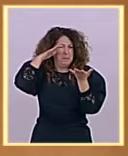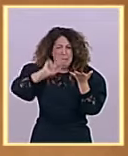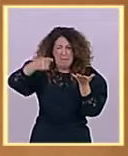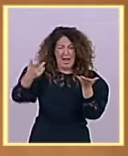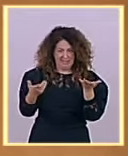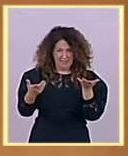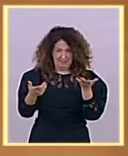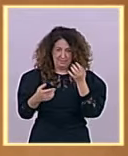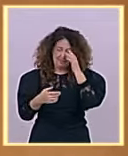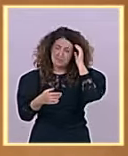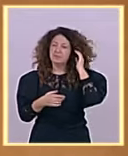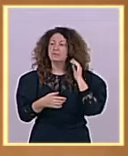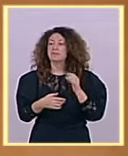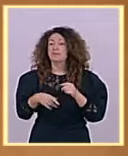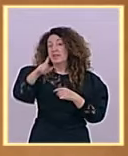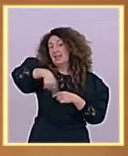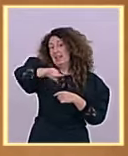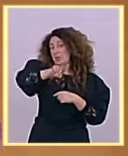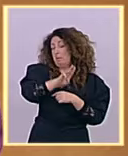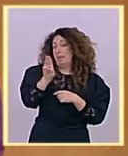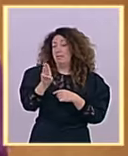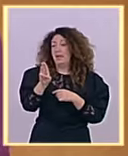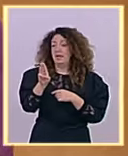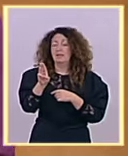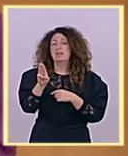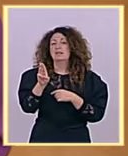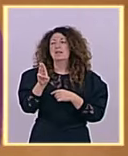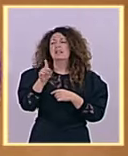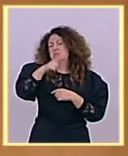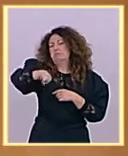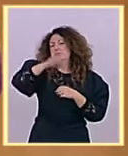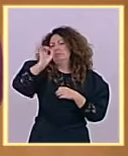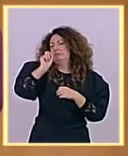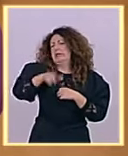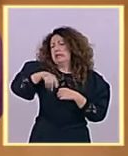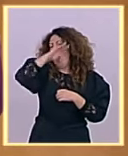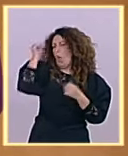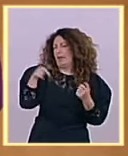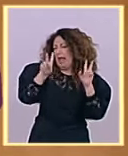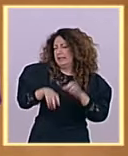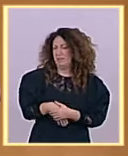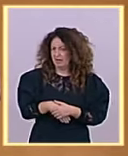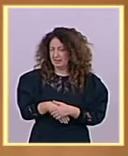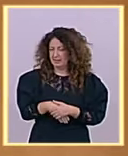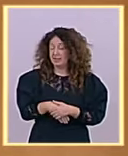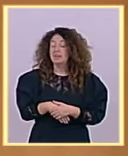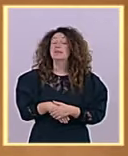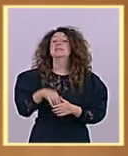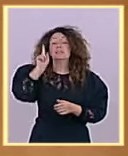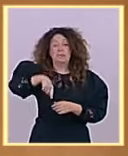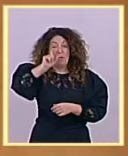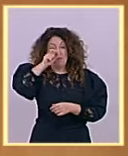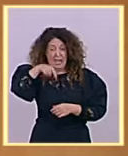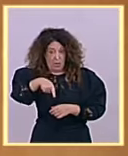se les olvida. Por cierto, señor Feijó, habla usted de bajada de impuestos generalizadas, cosa que está